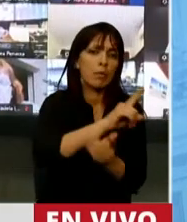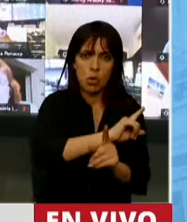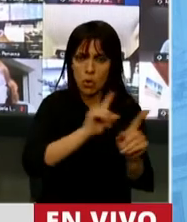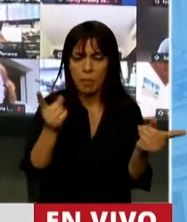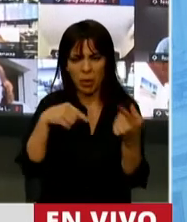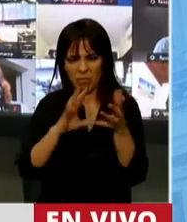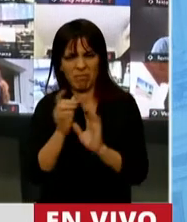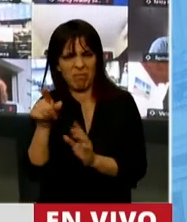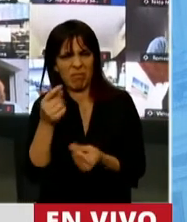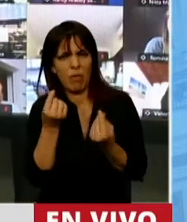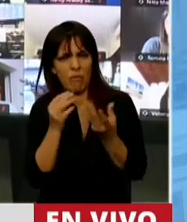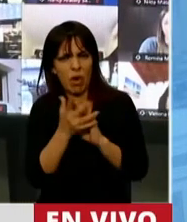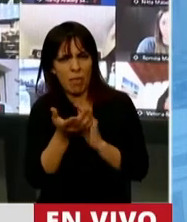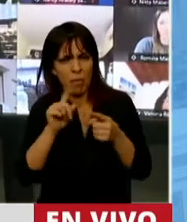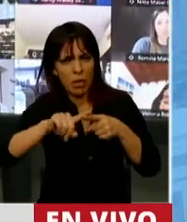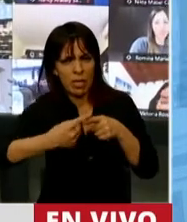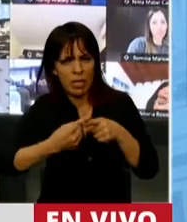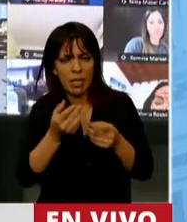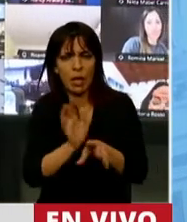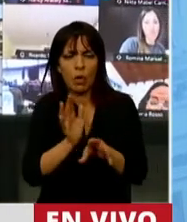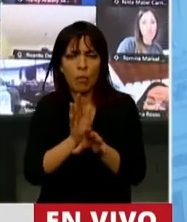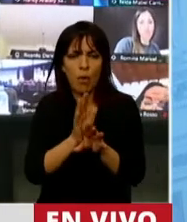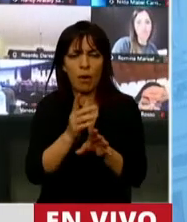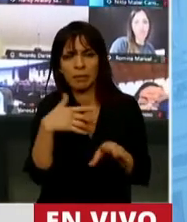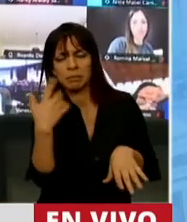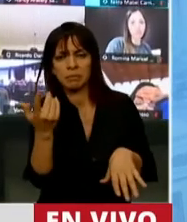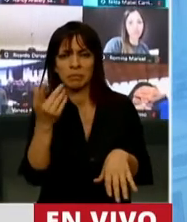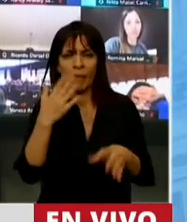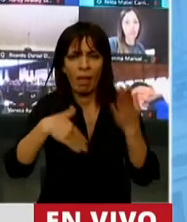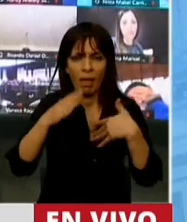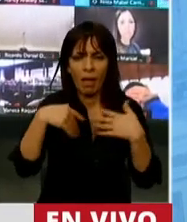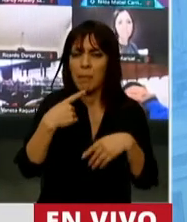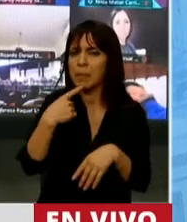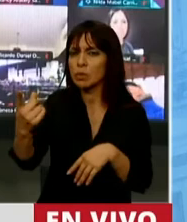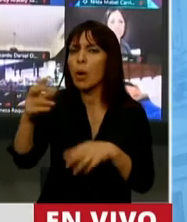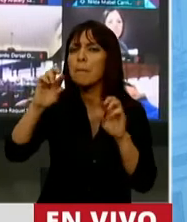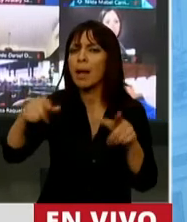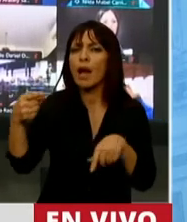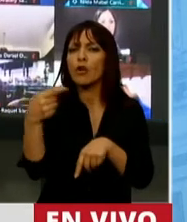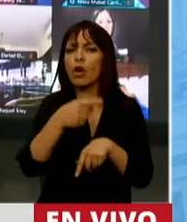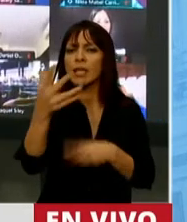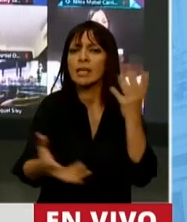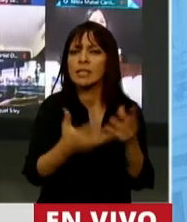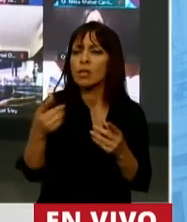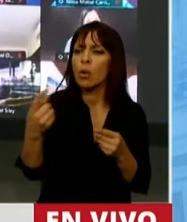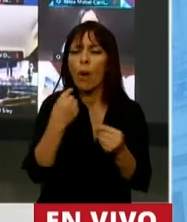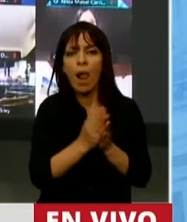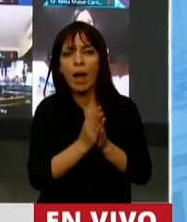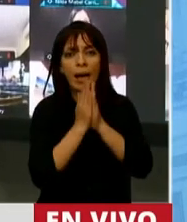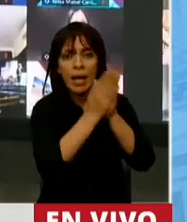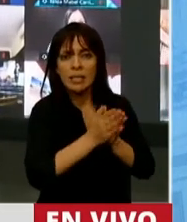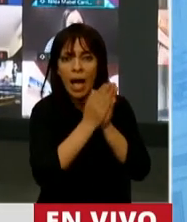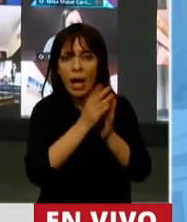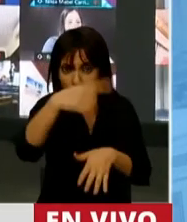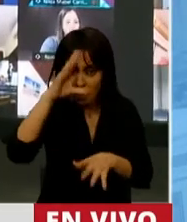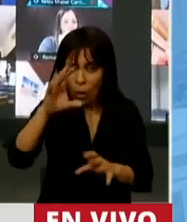pero que su política era disfrazarse de arbolito y cuando le preguntaron cuál era su plan contra los incendios, era rezar. o